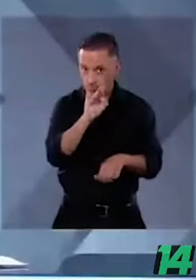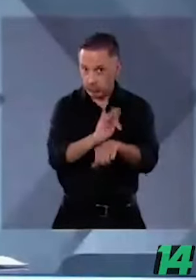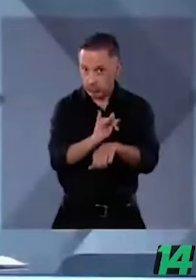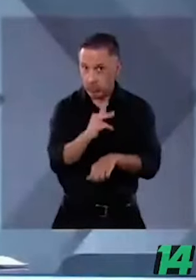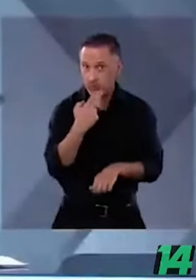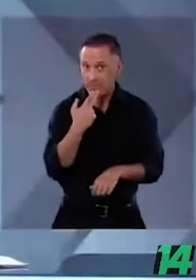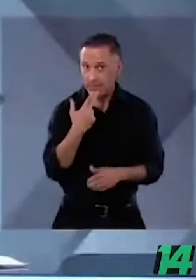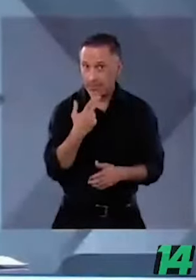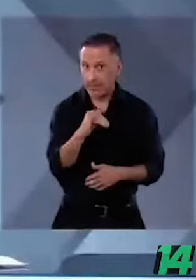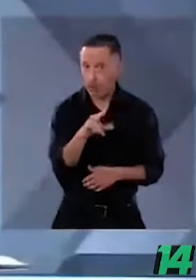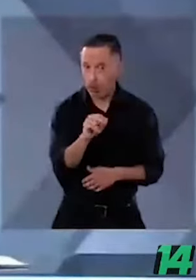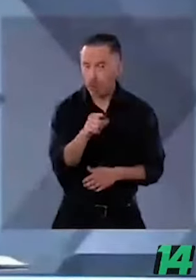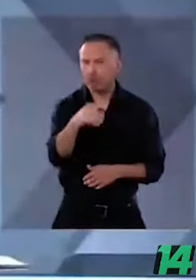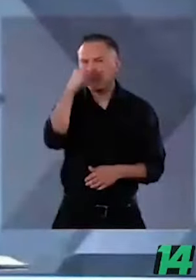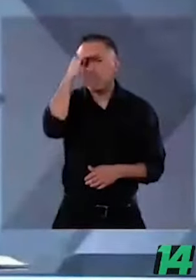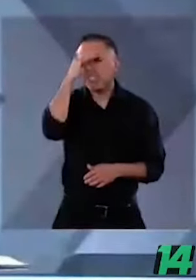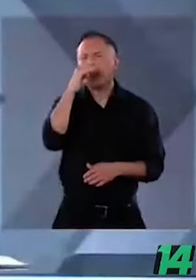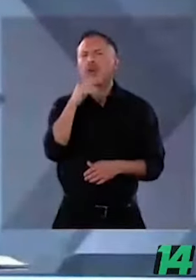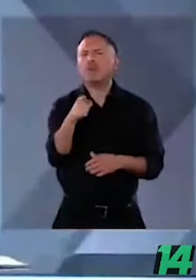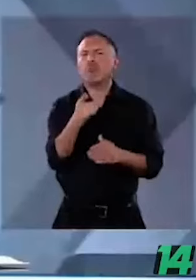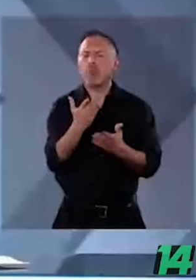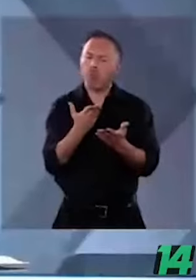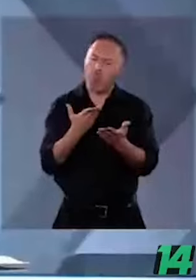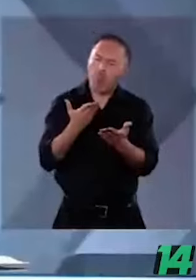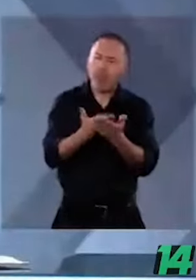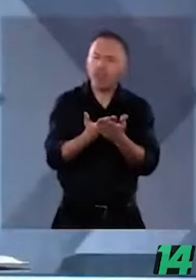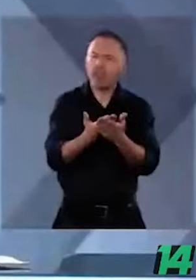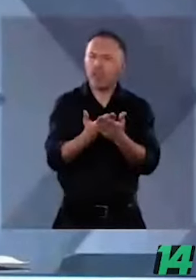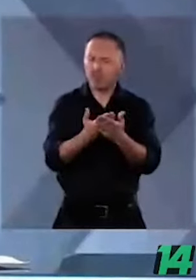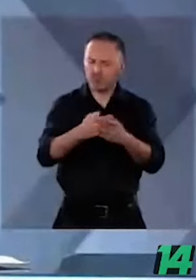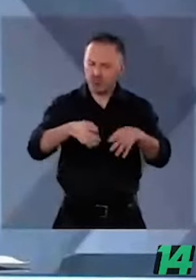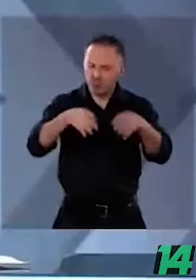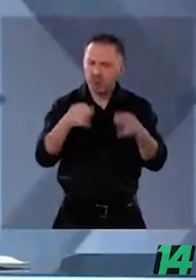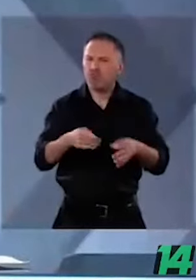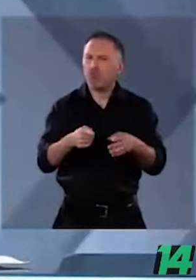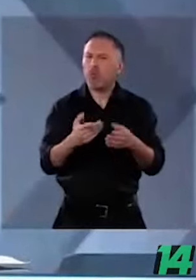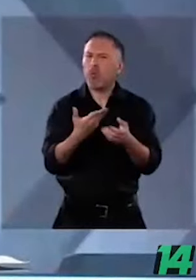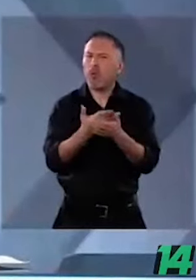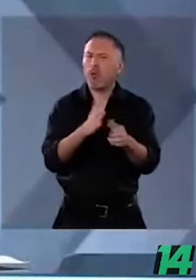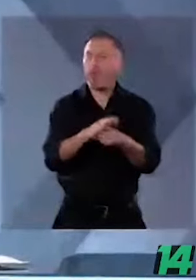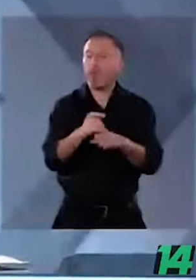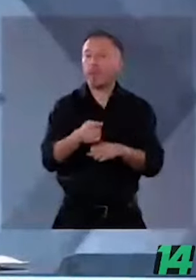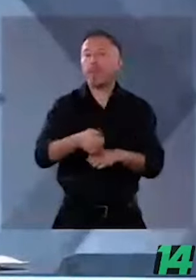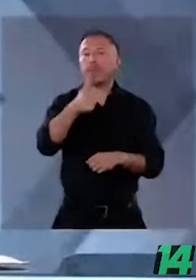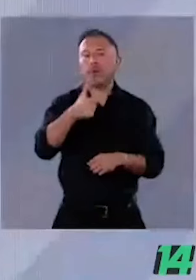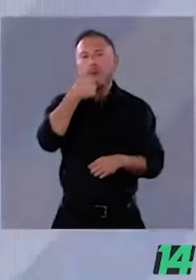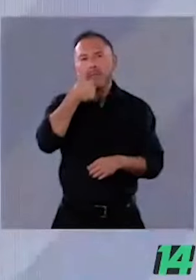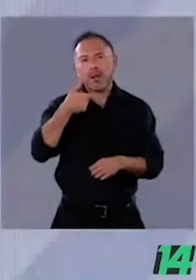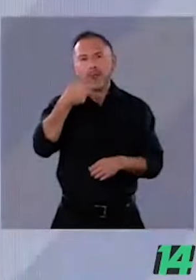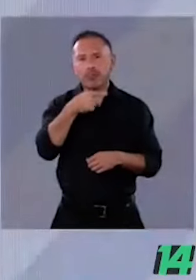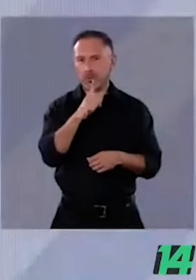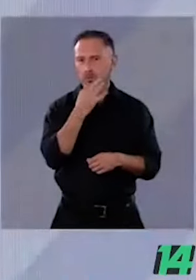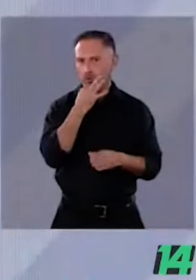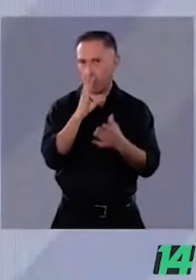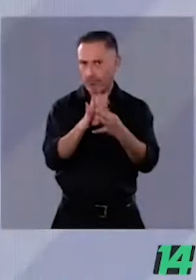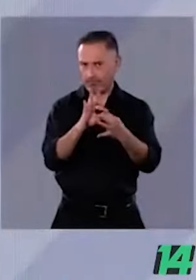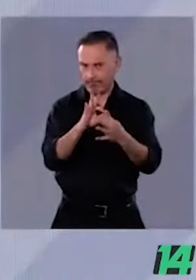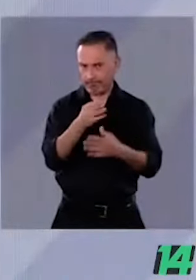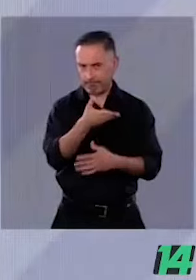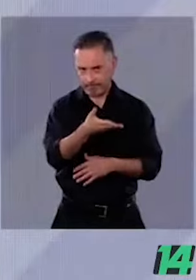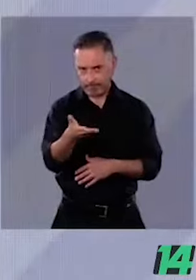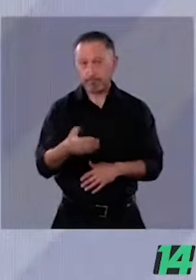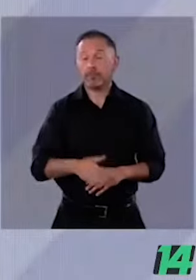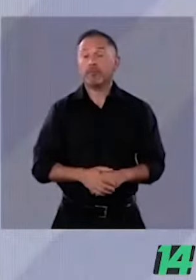reglamentación le parecen necesarias para su puesta en marcha? Comenzamos con el minuto de Jorge Maínez. No solamente